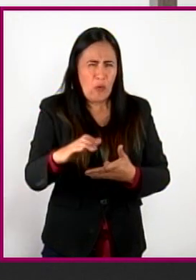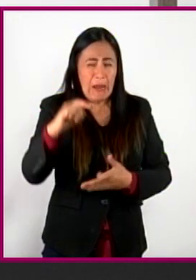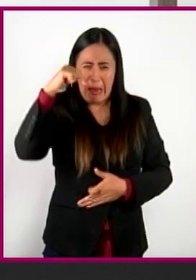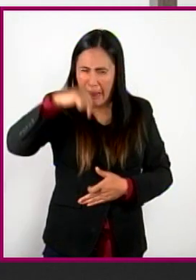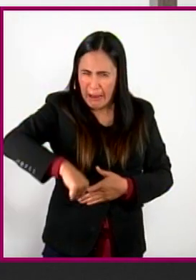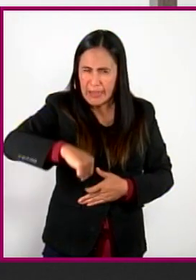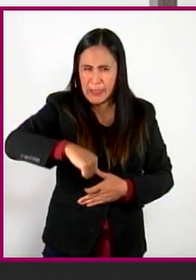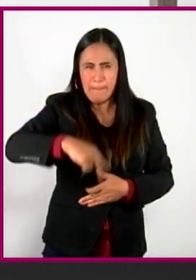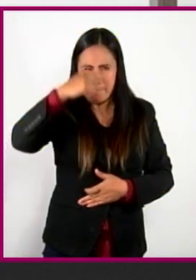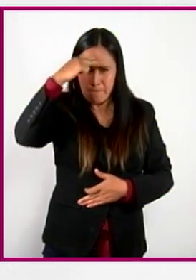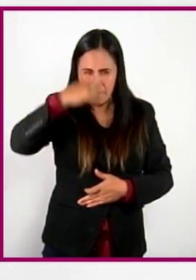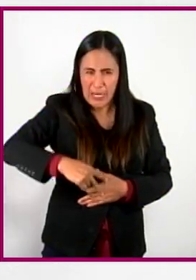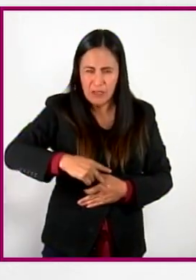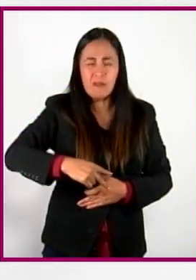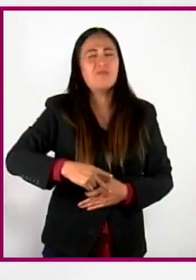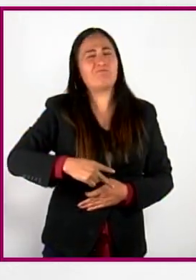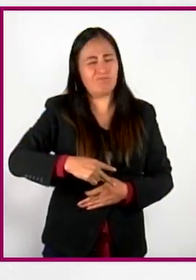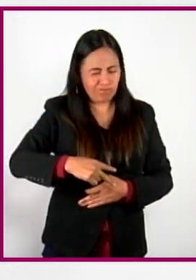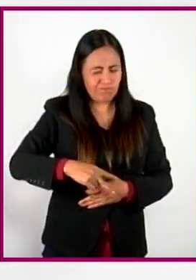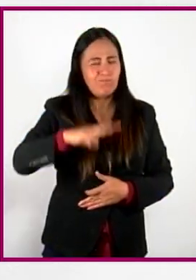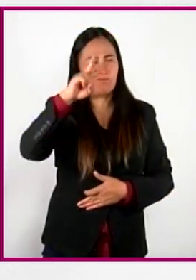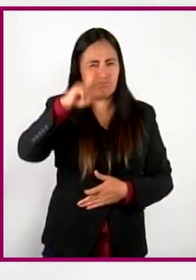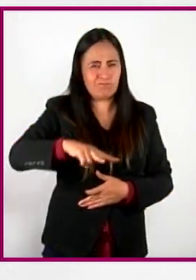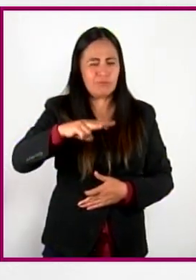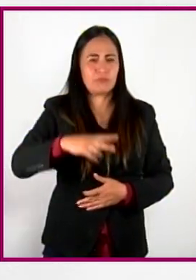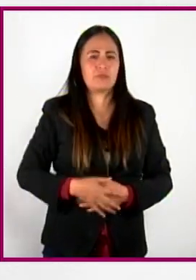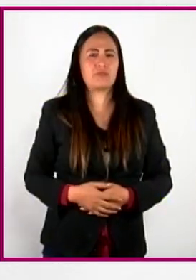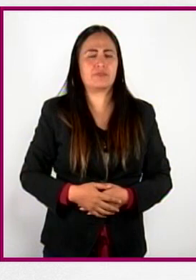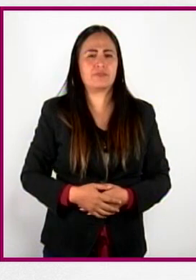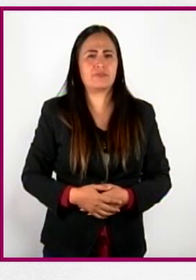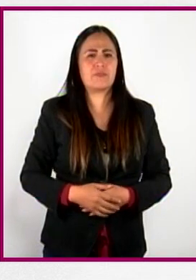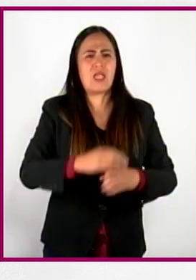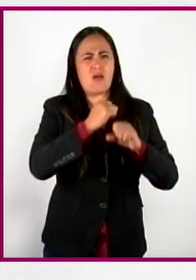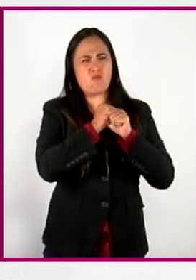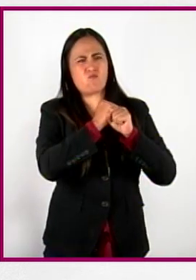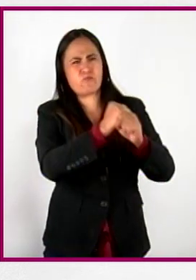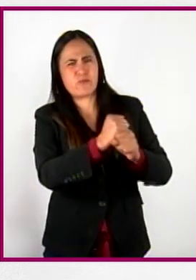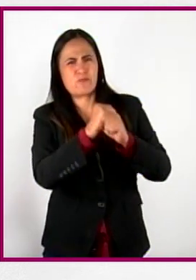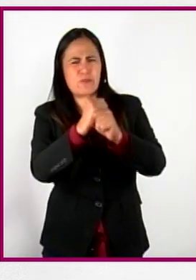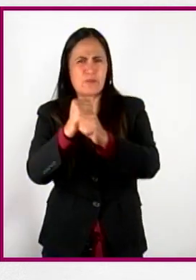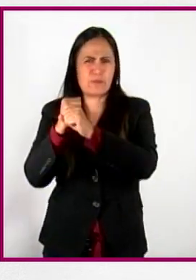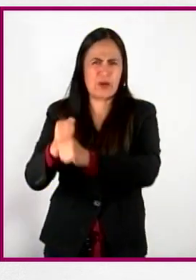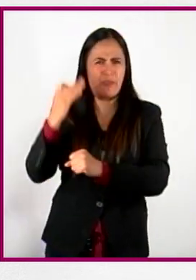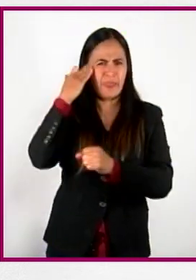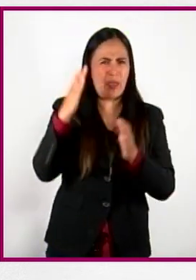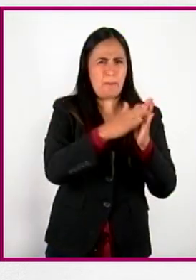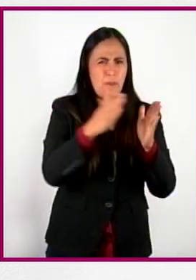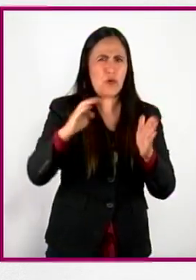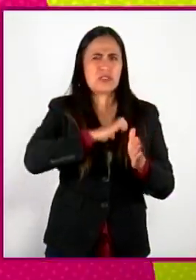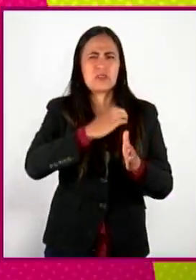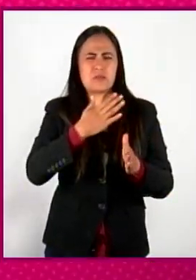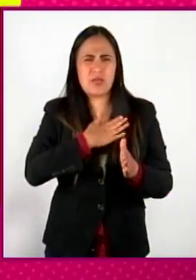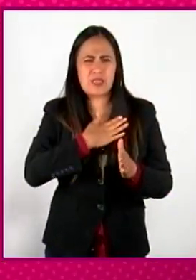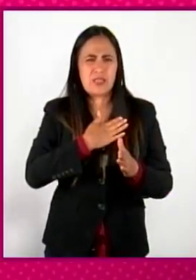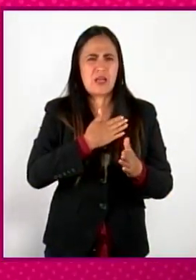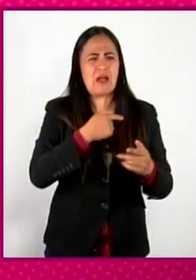nuestro país, pero así fue. ¿Cómo impactan la lucha y la resistencia de la época colonial en nuestros días?